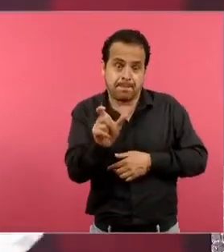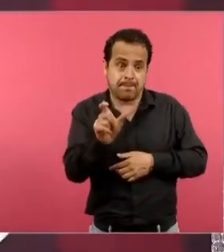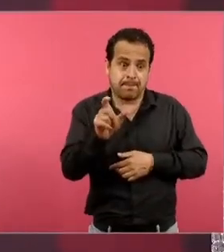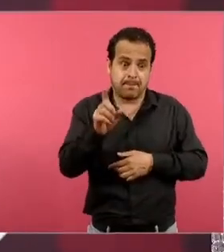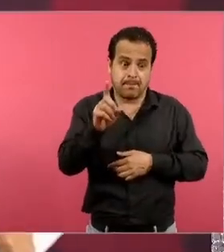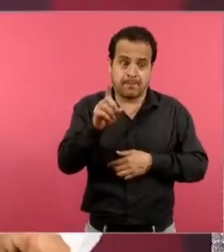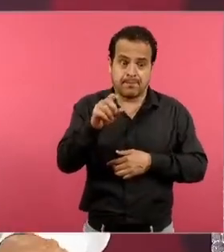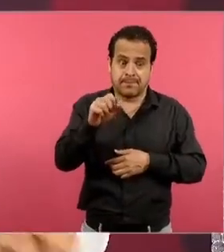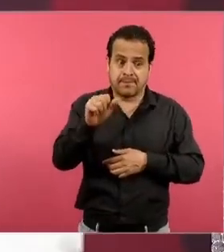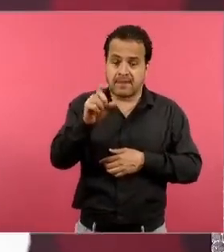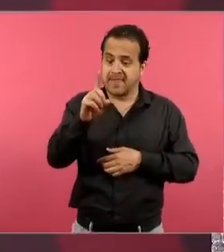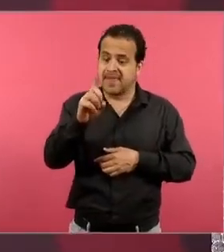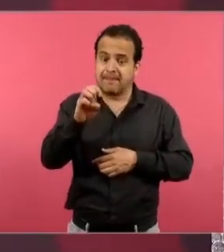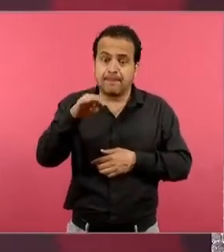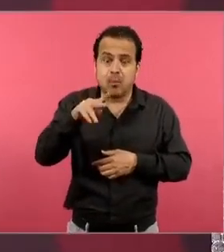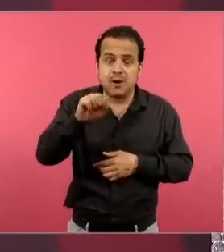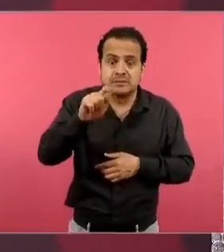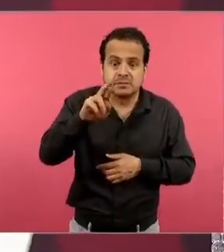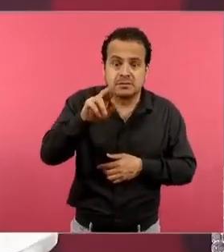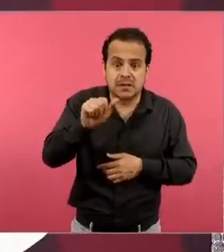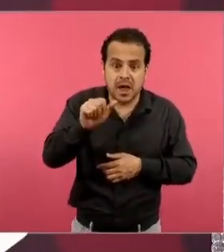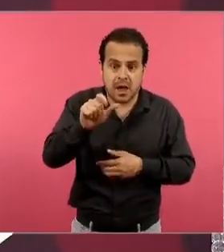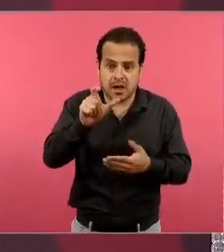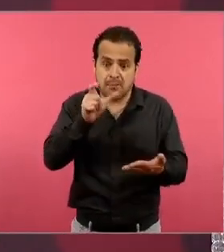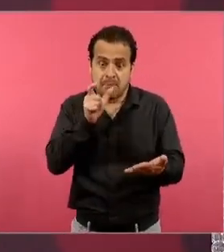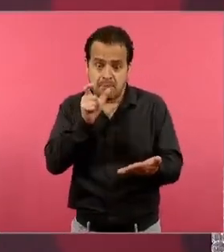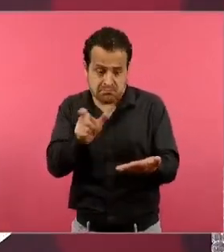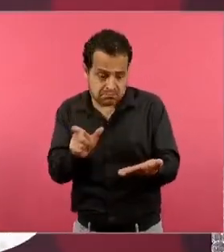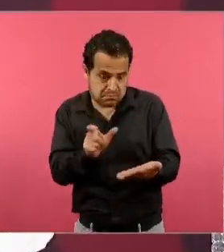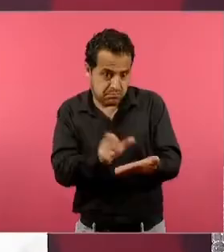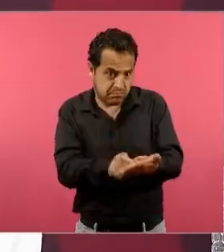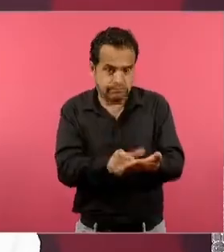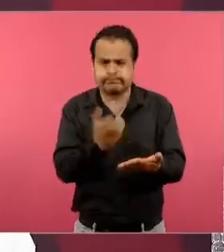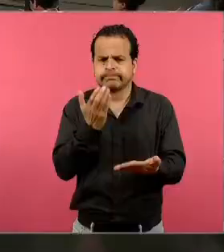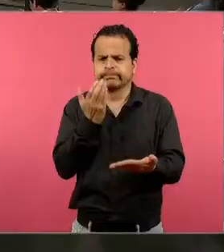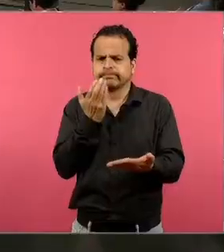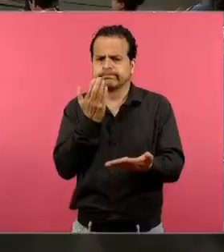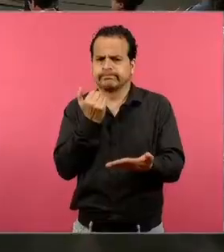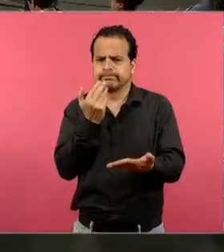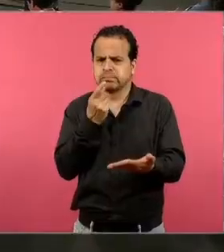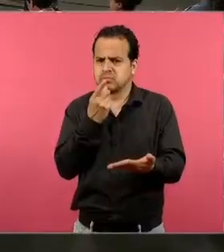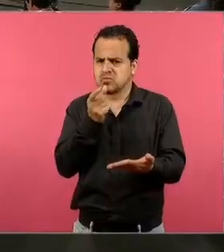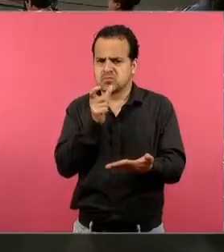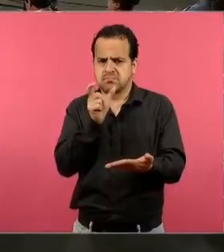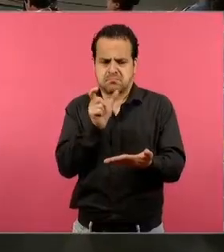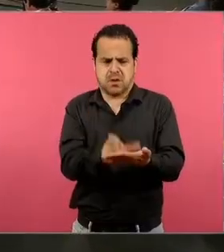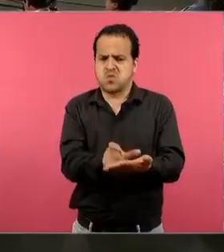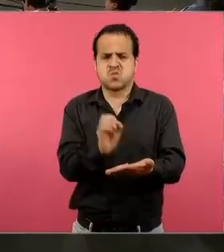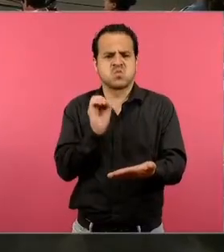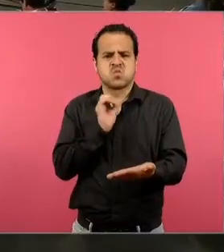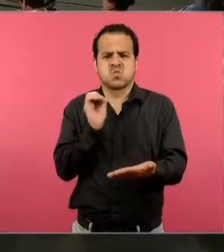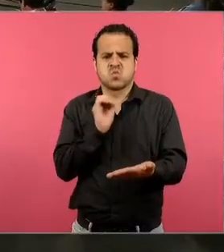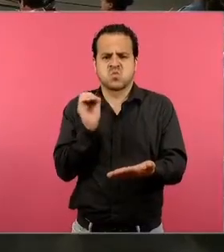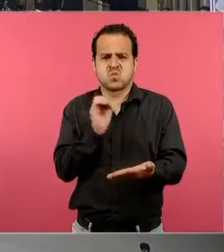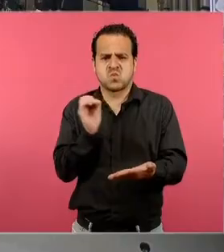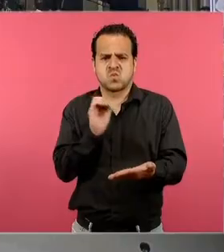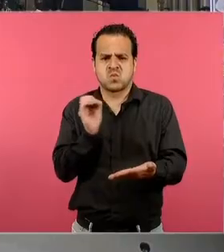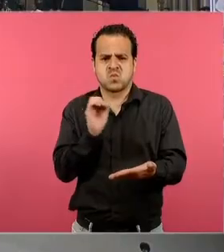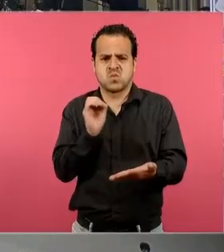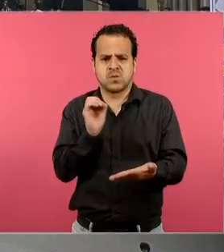maestros y en el caso que tiene que ver con la me preguntabas de la de ¿qué de Chihuahua?